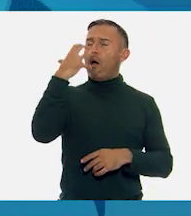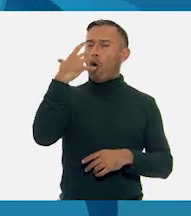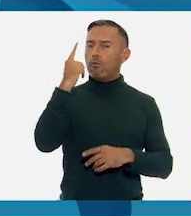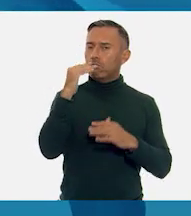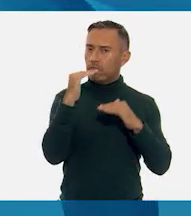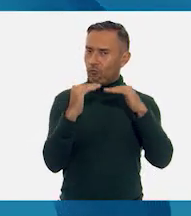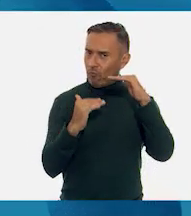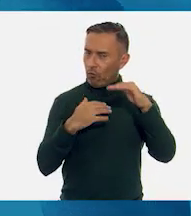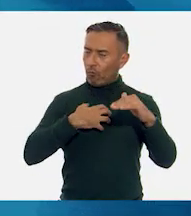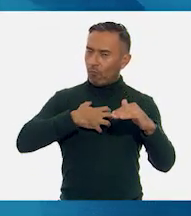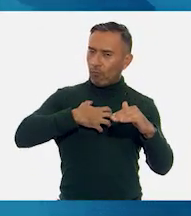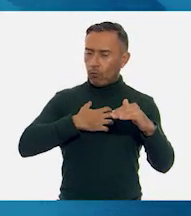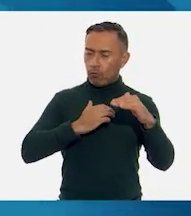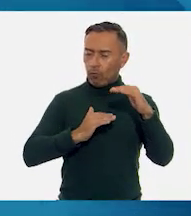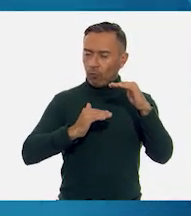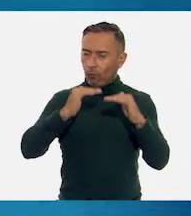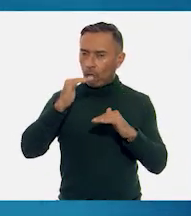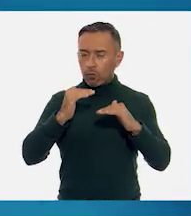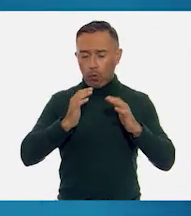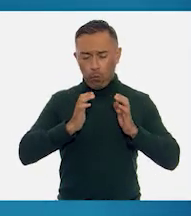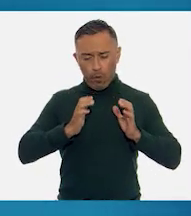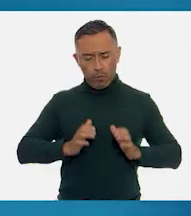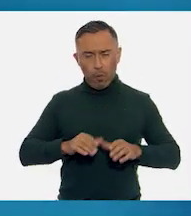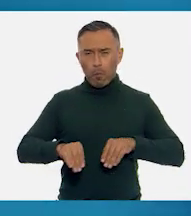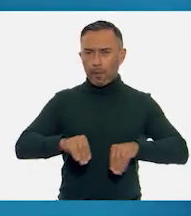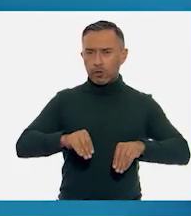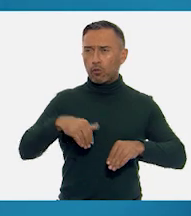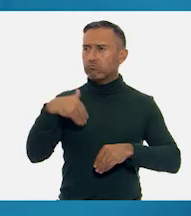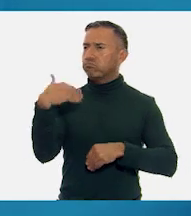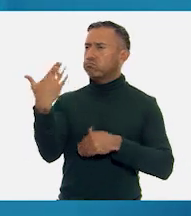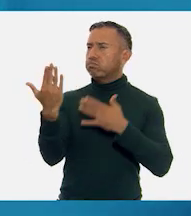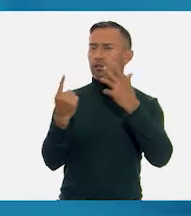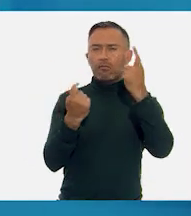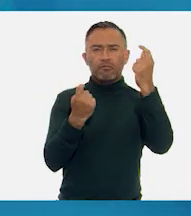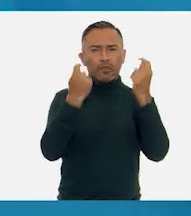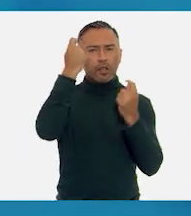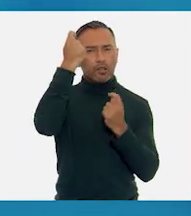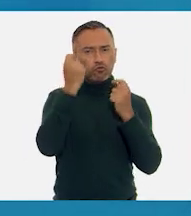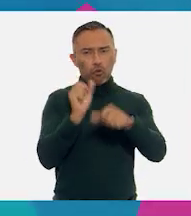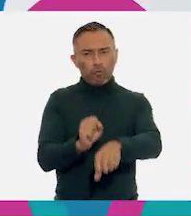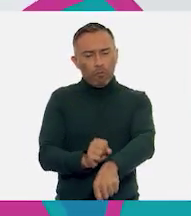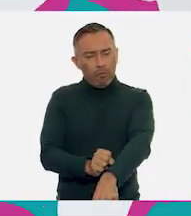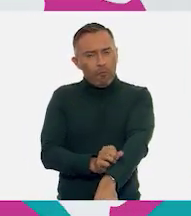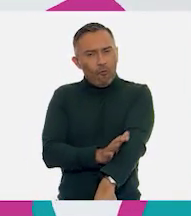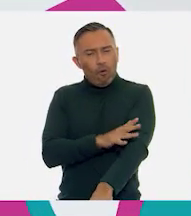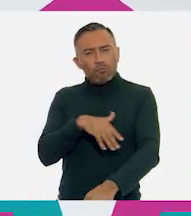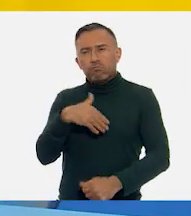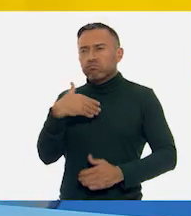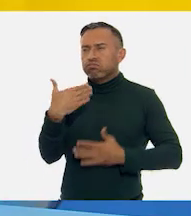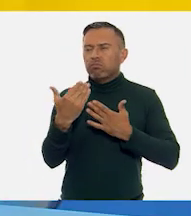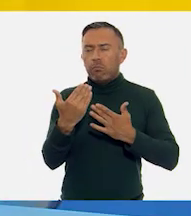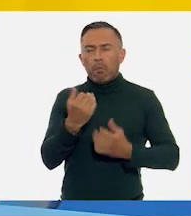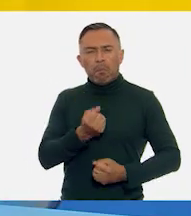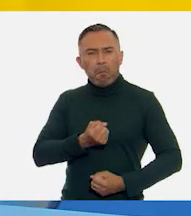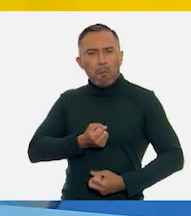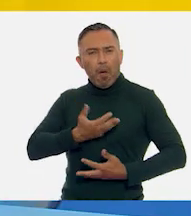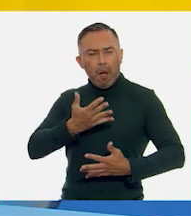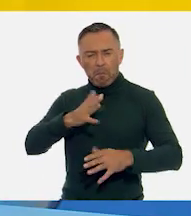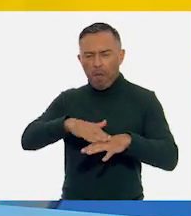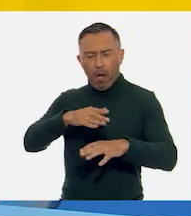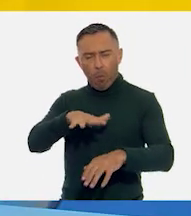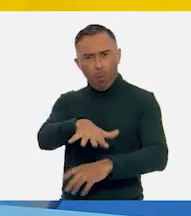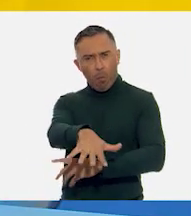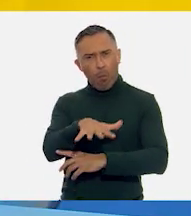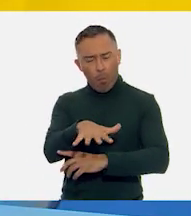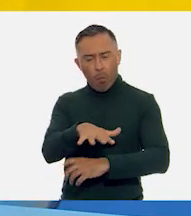y con un movimiento corporal y gestual para transmitir mayor expresividad y significado. Así que continúen practicando